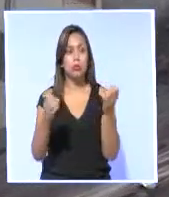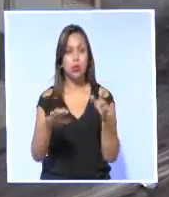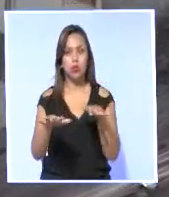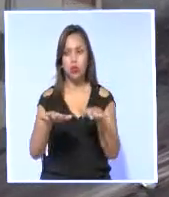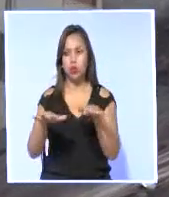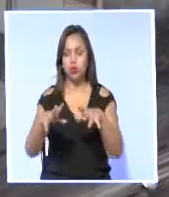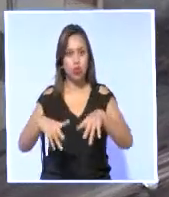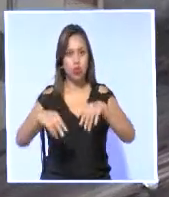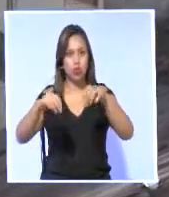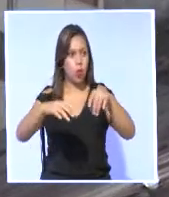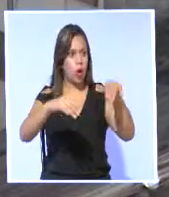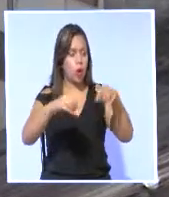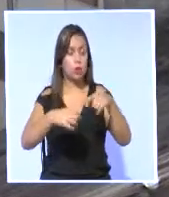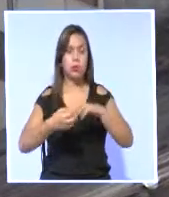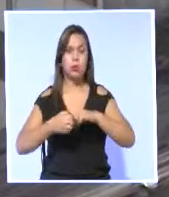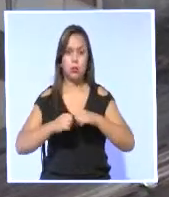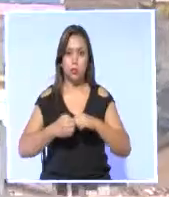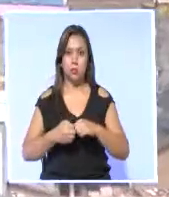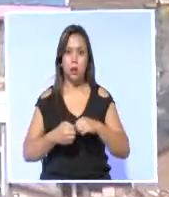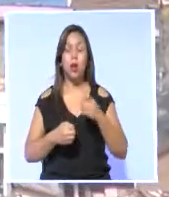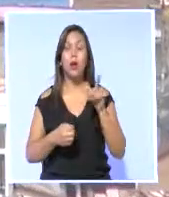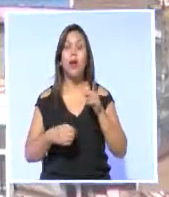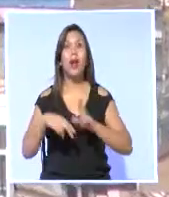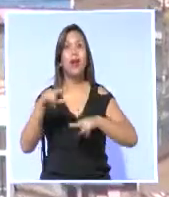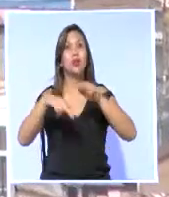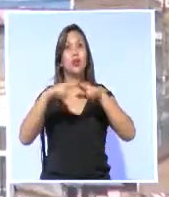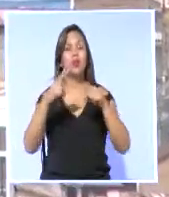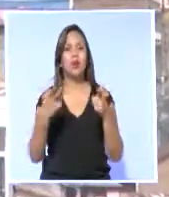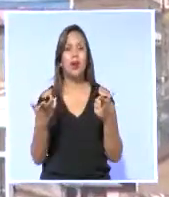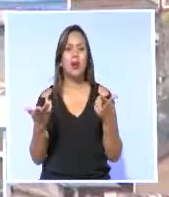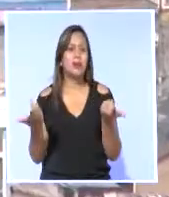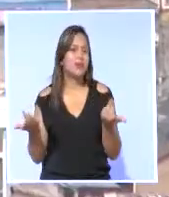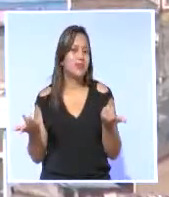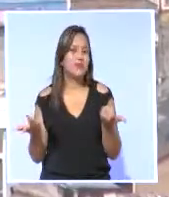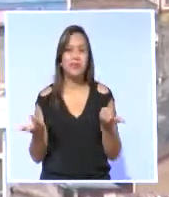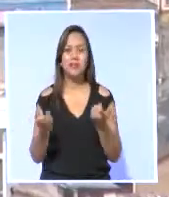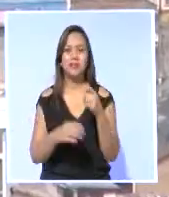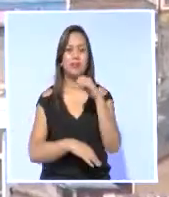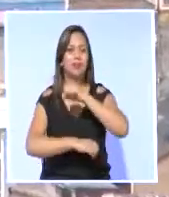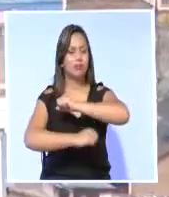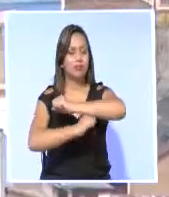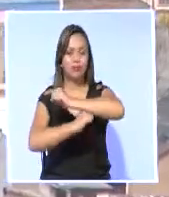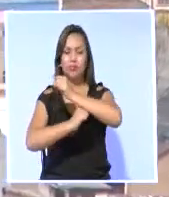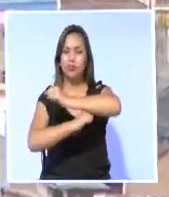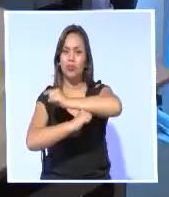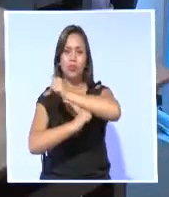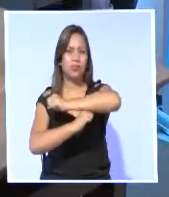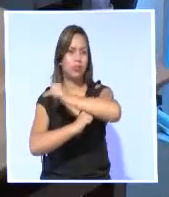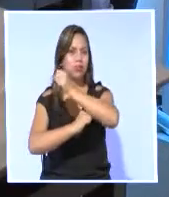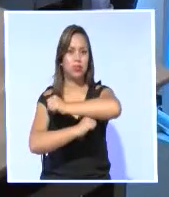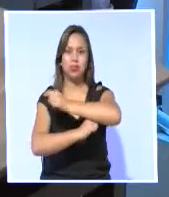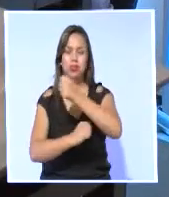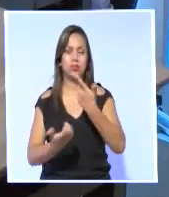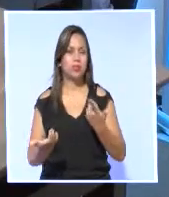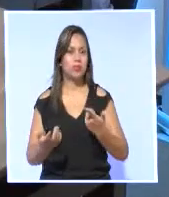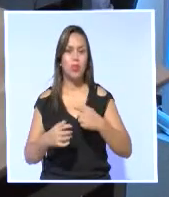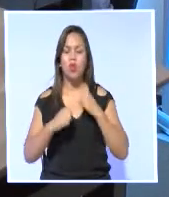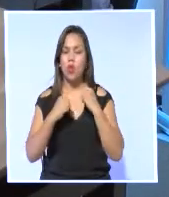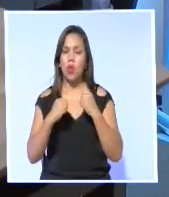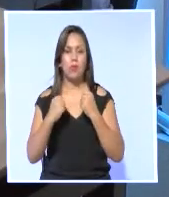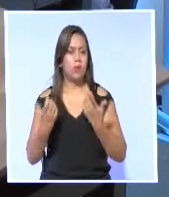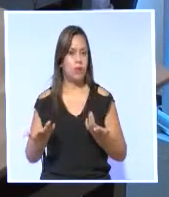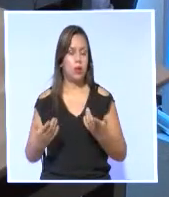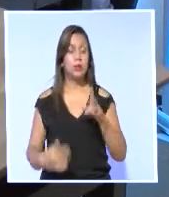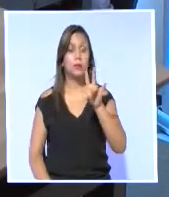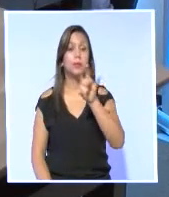de ahí la problemática, pues las construcciones son informales y muchas de ellas sin las medidas de seguridad. Alrededor del 70